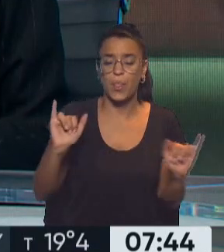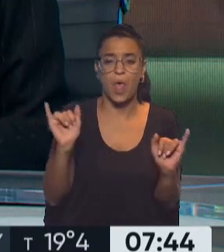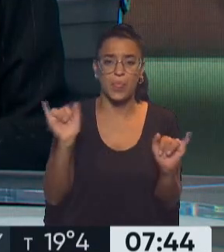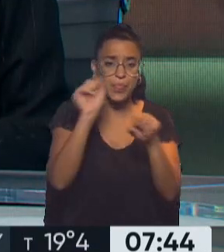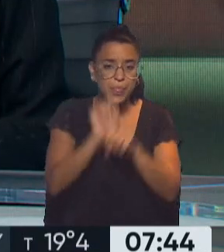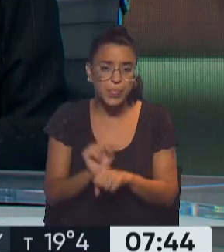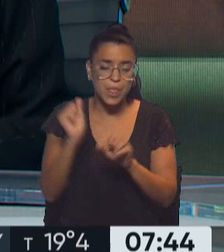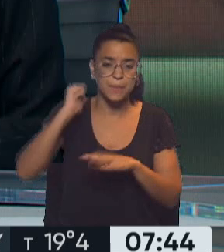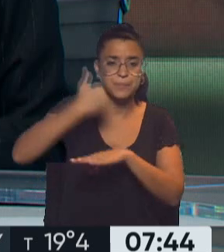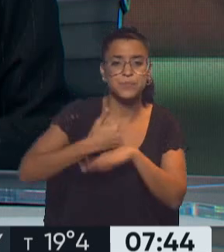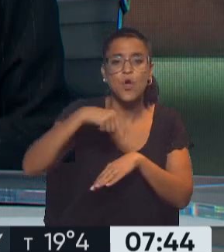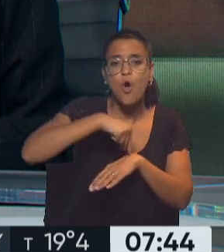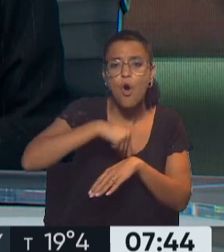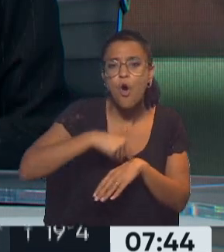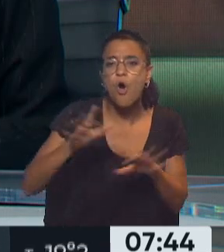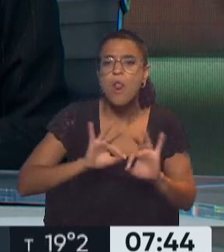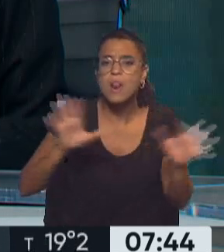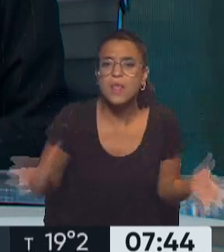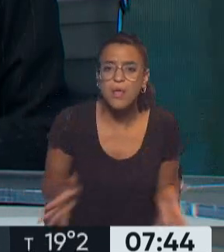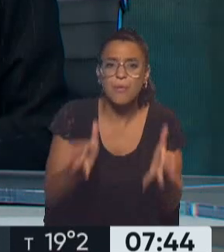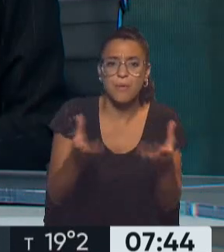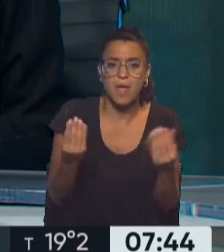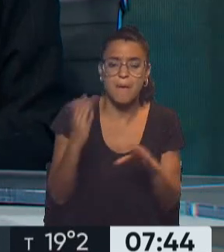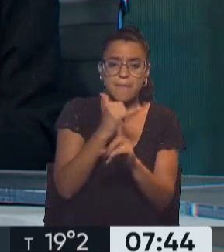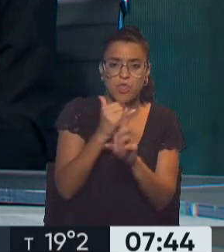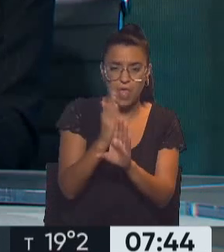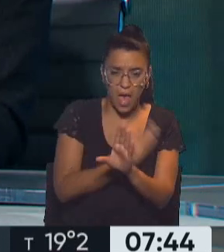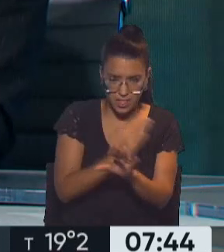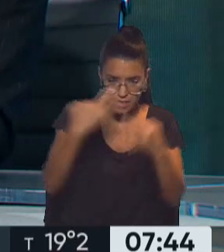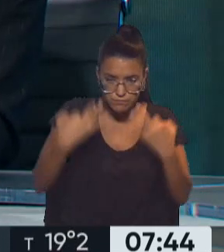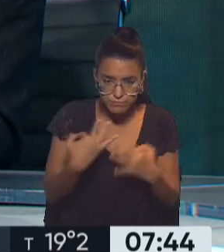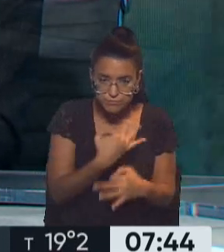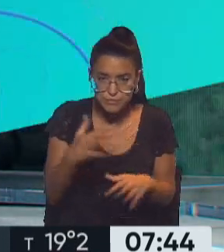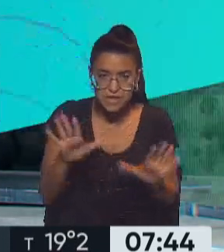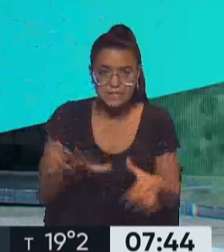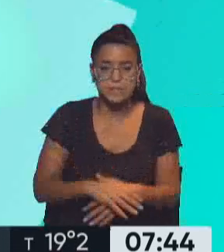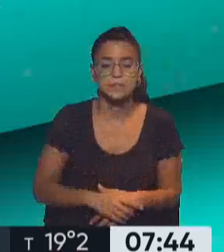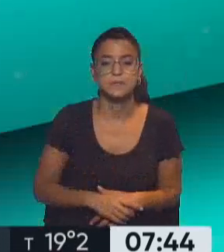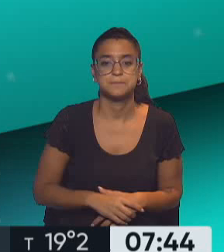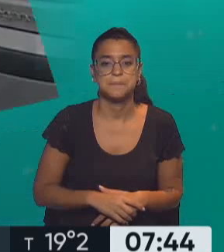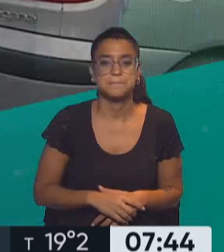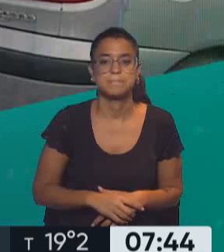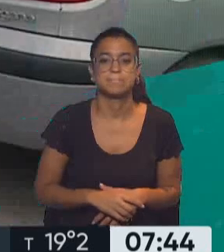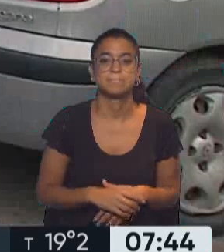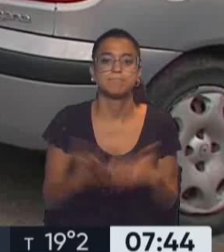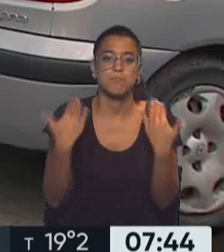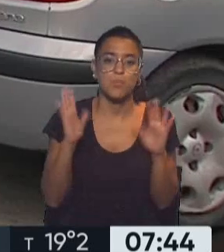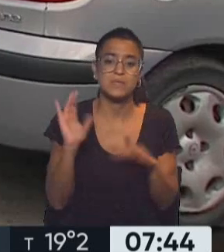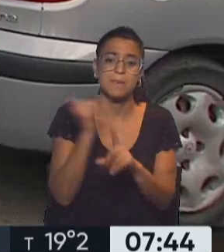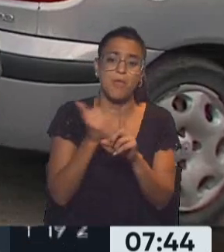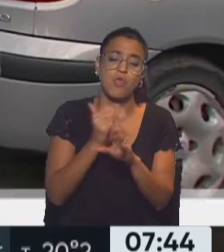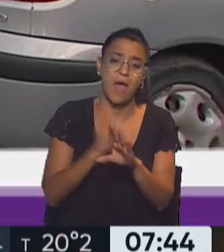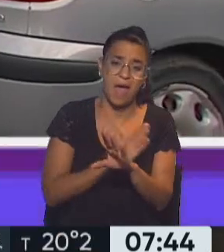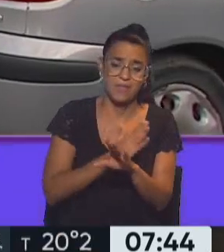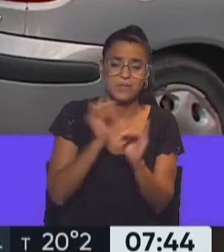penitenciaría, ¿a qué hora estaría siendo liberado? Decían antes del mediodía, ¿esto va a concretarse así? Puede ser antes del mediodía,